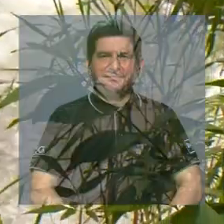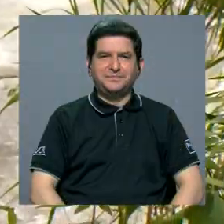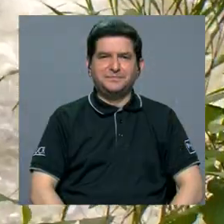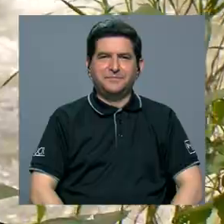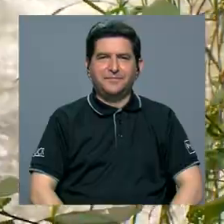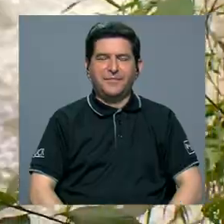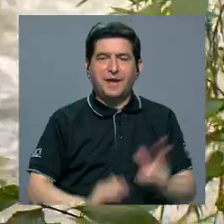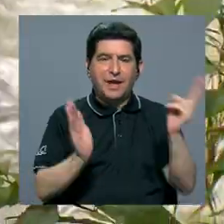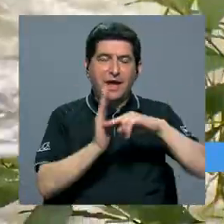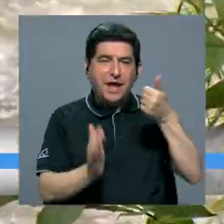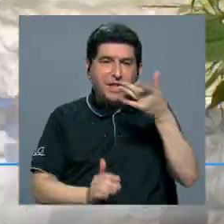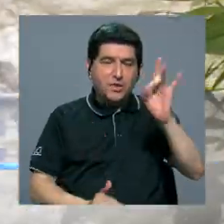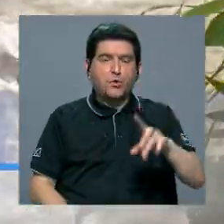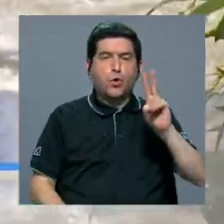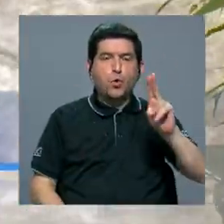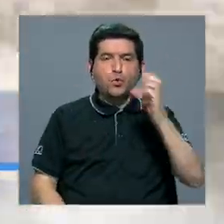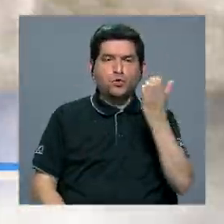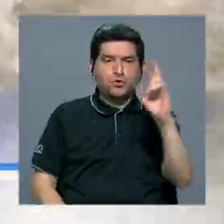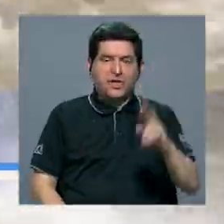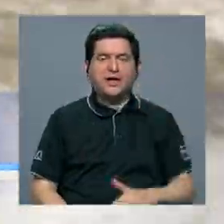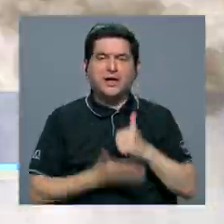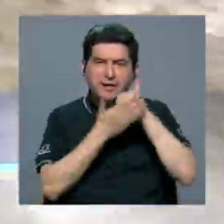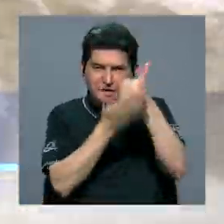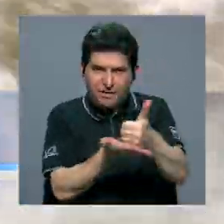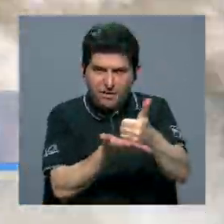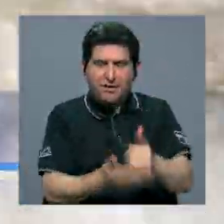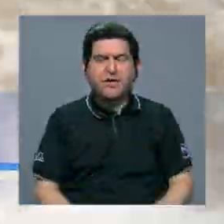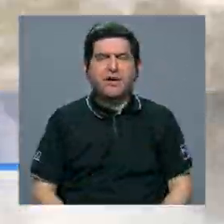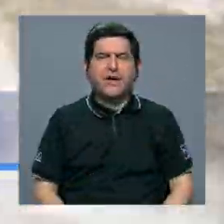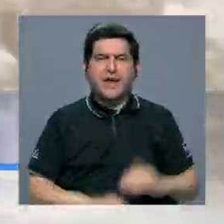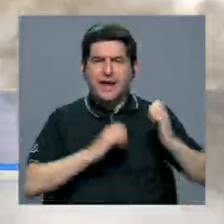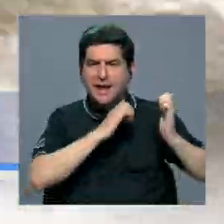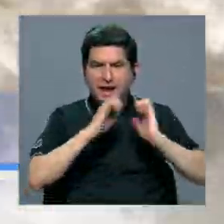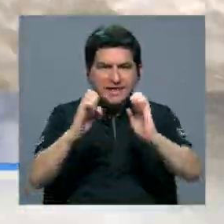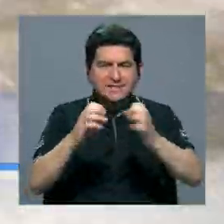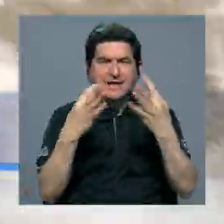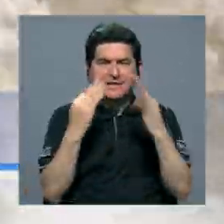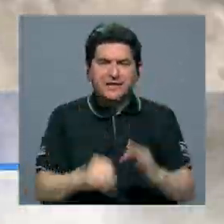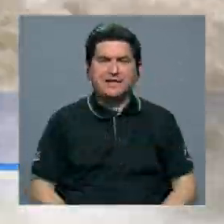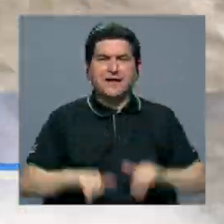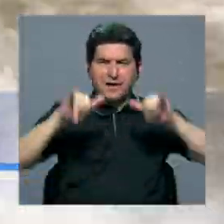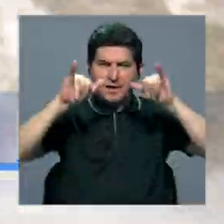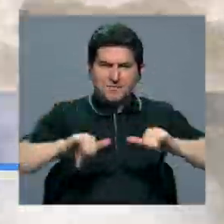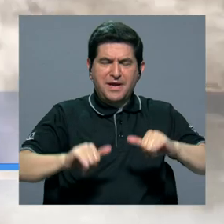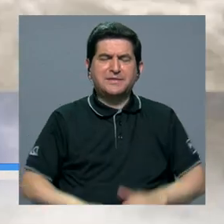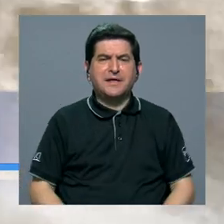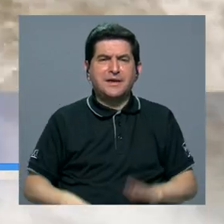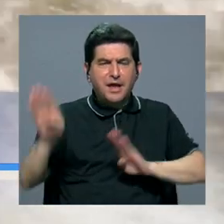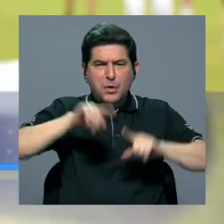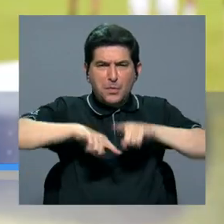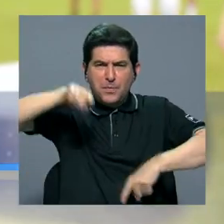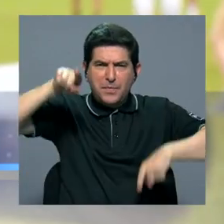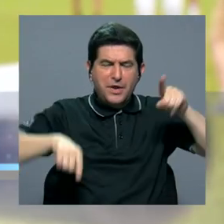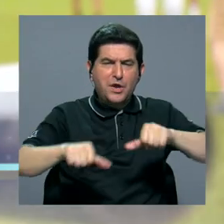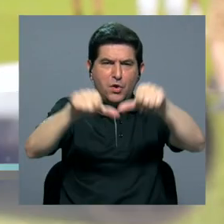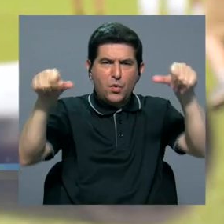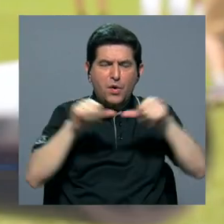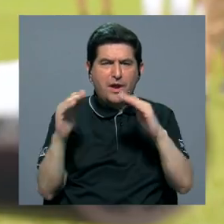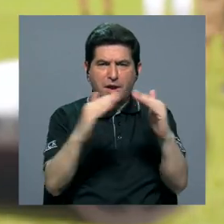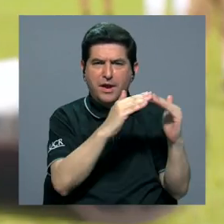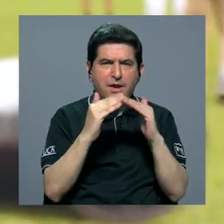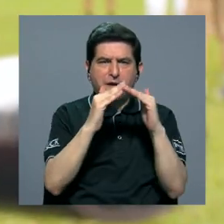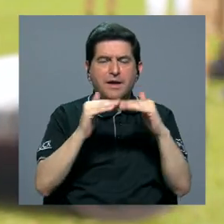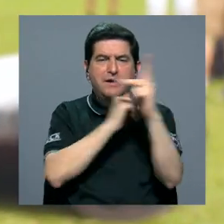Desde el 2018, la UCR ha contribuido con una estrategia que pretende conservar la biodiversidad en las zonas